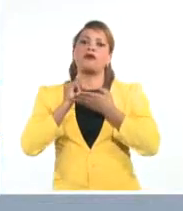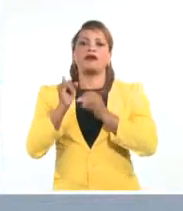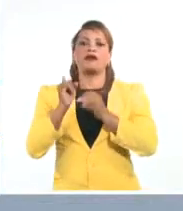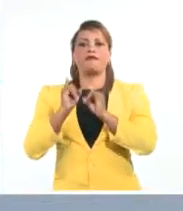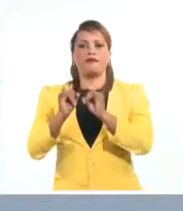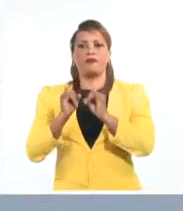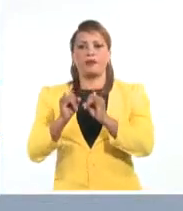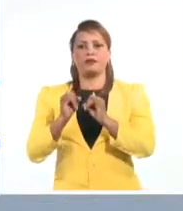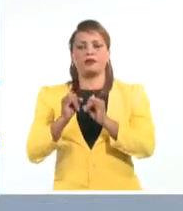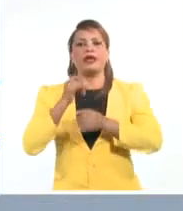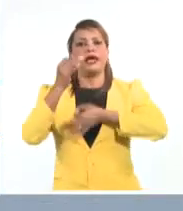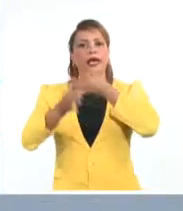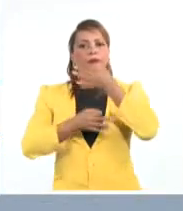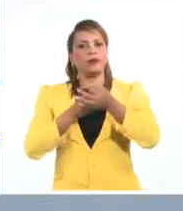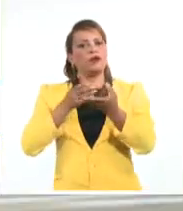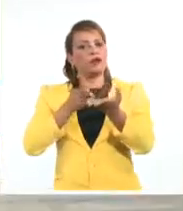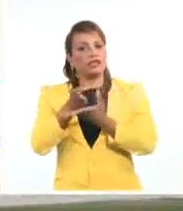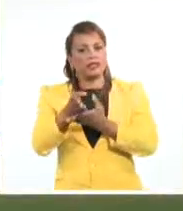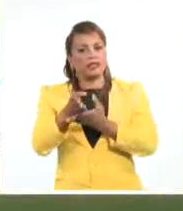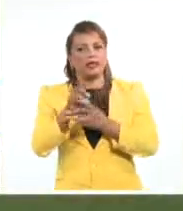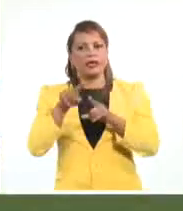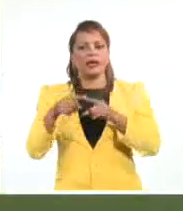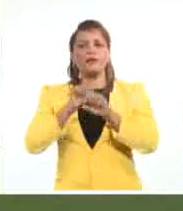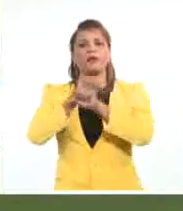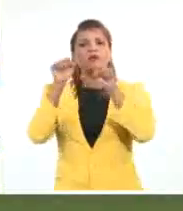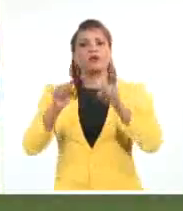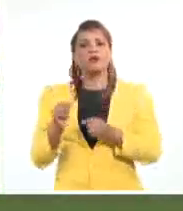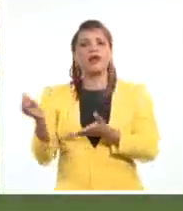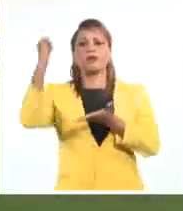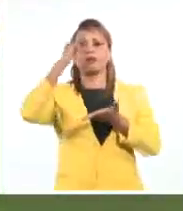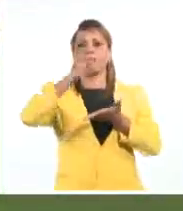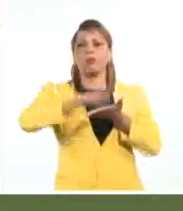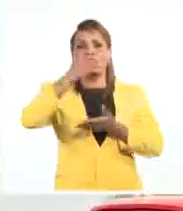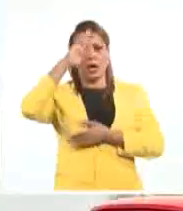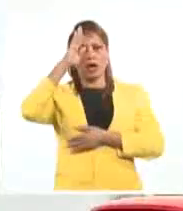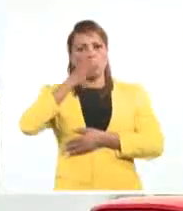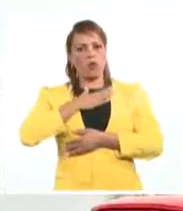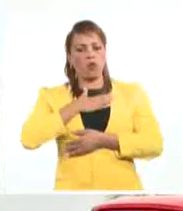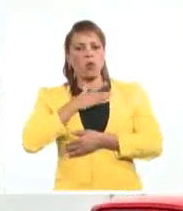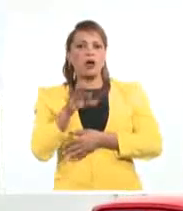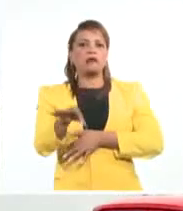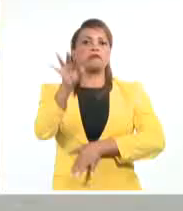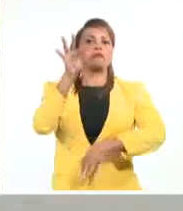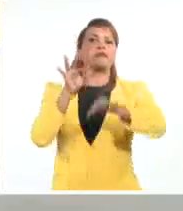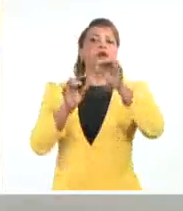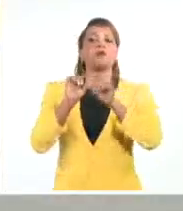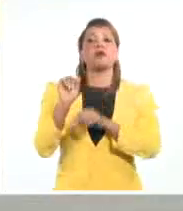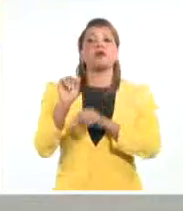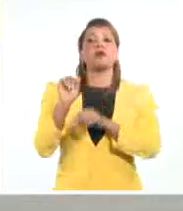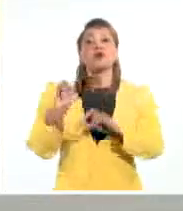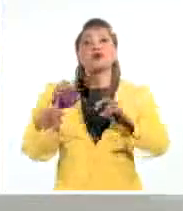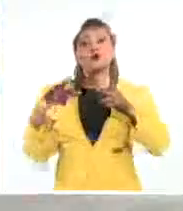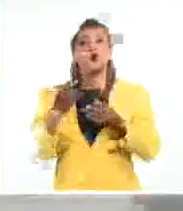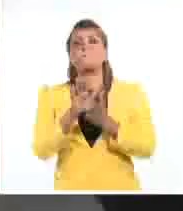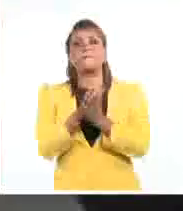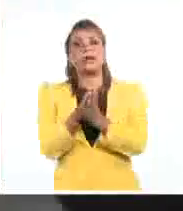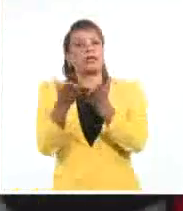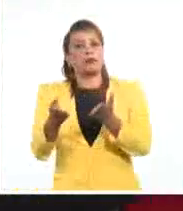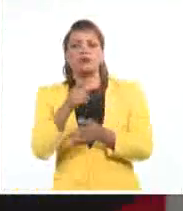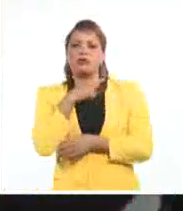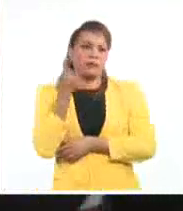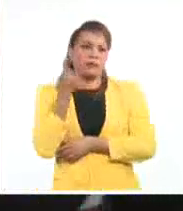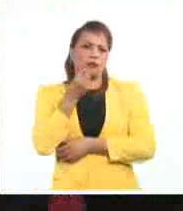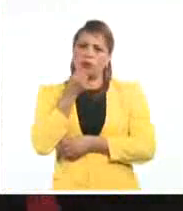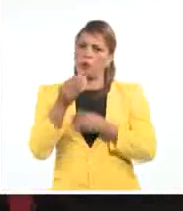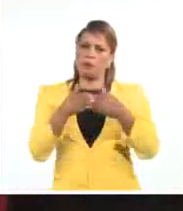añadió que también permanece vigente la posibilidad de regresar a Cuba de manera excepcional y por una vez con el pasaporte vencido y sin